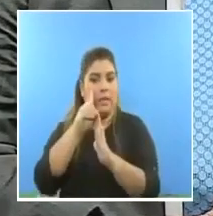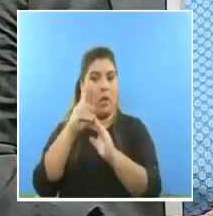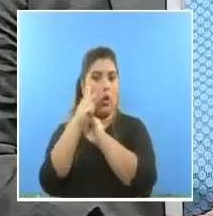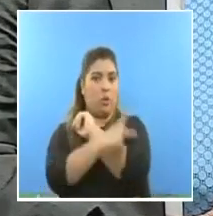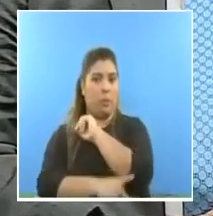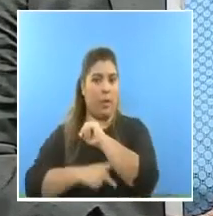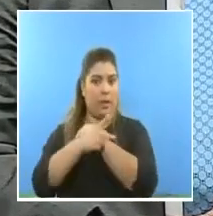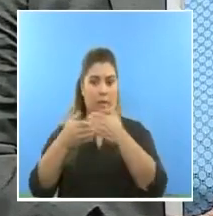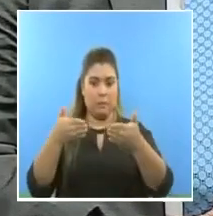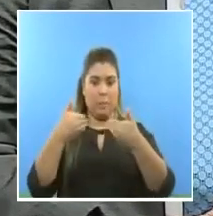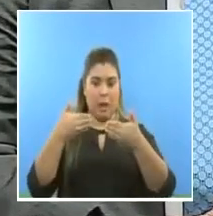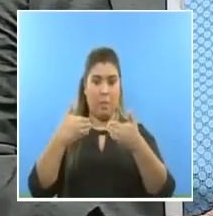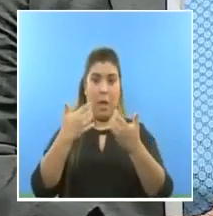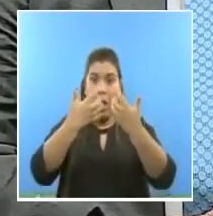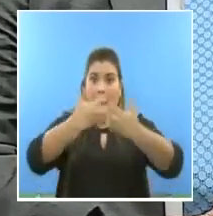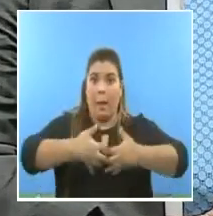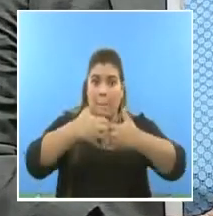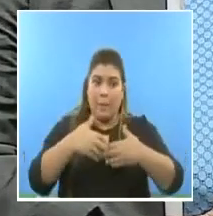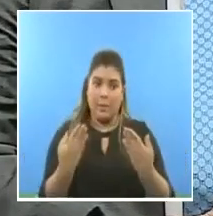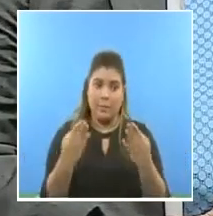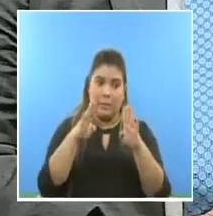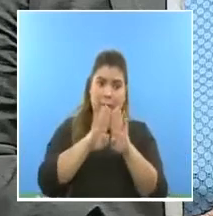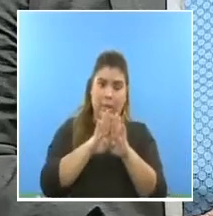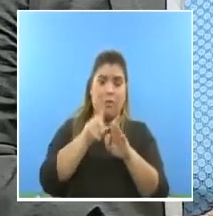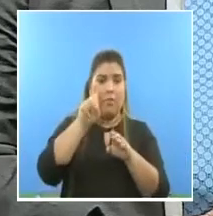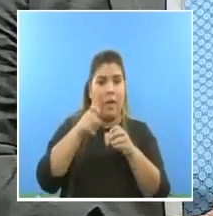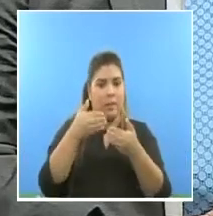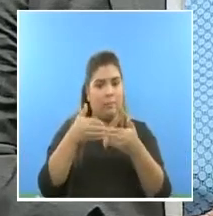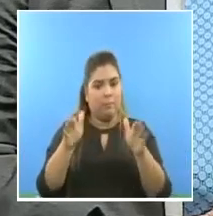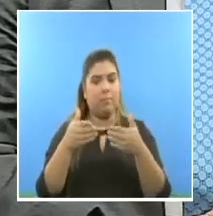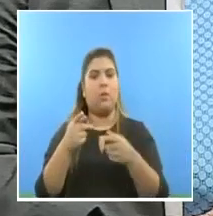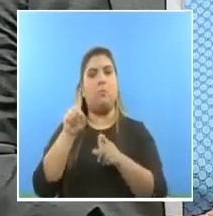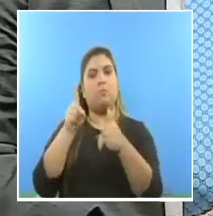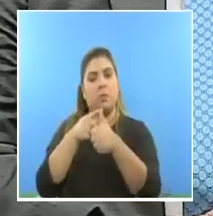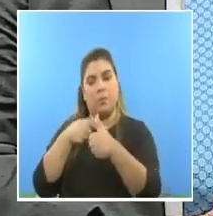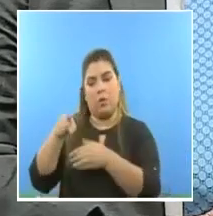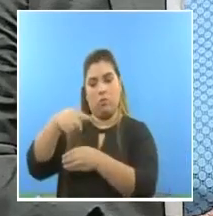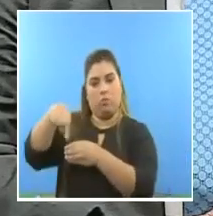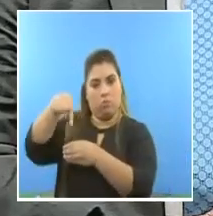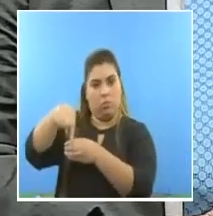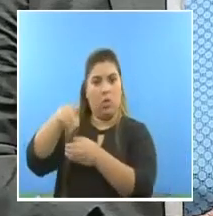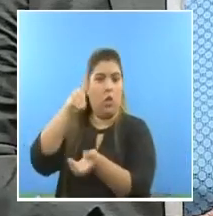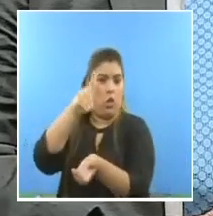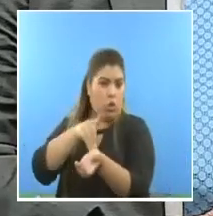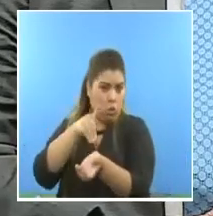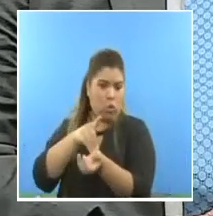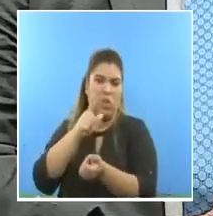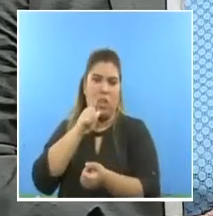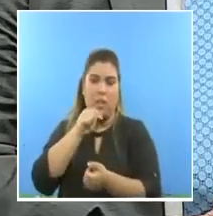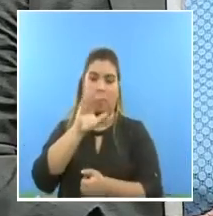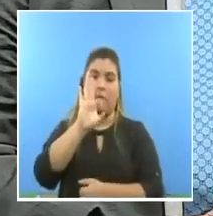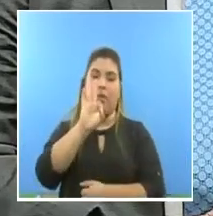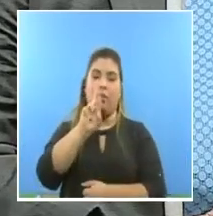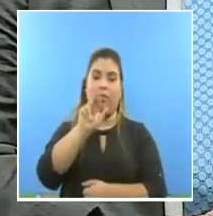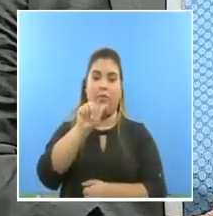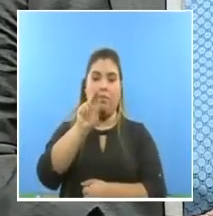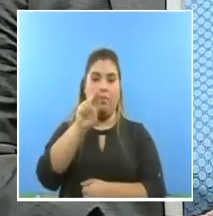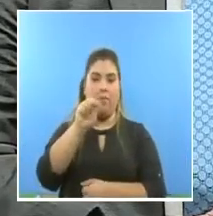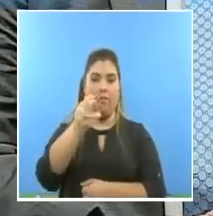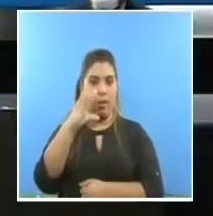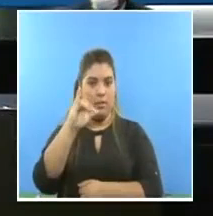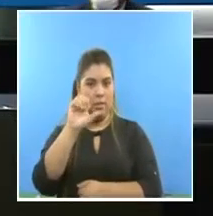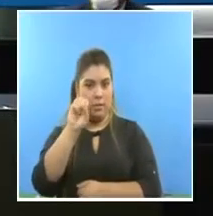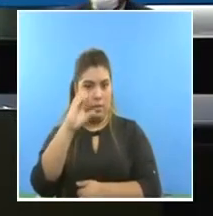Este Consejo Consultivo está integrado por los doctores Francisco Sánchez Cárdenas,